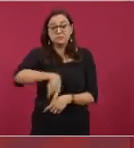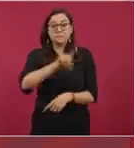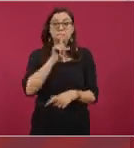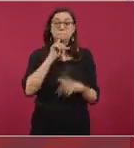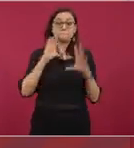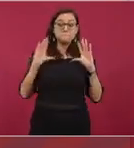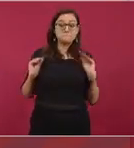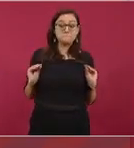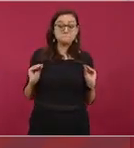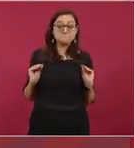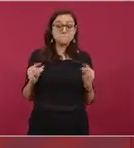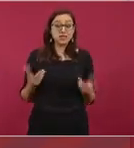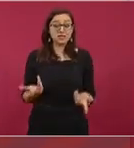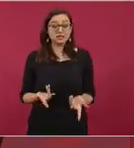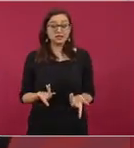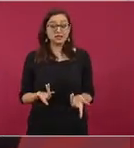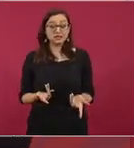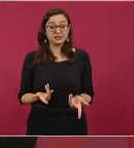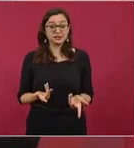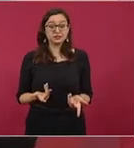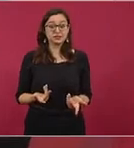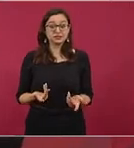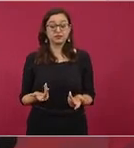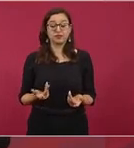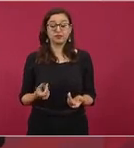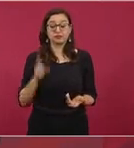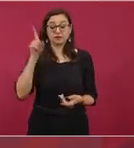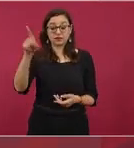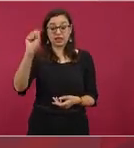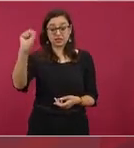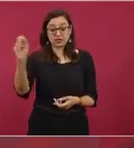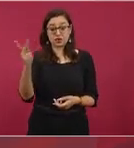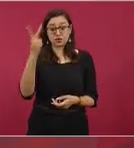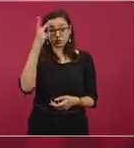Acabaron con el Cerro de San Pedro,